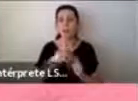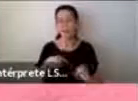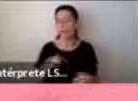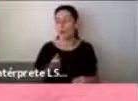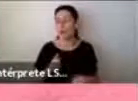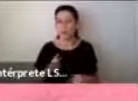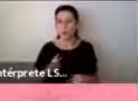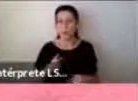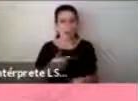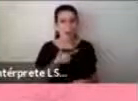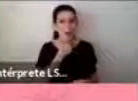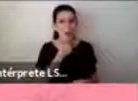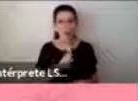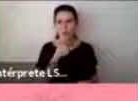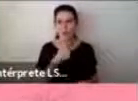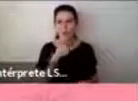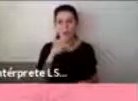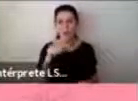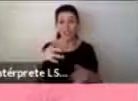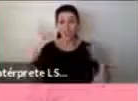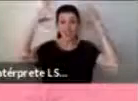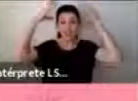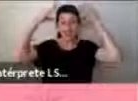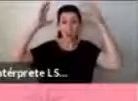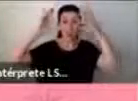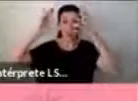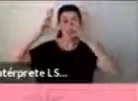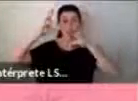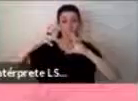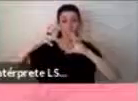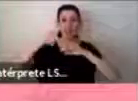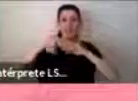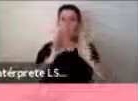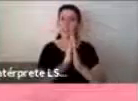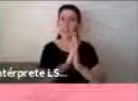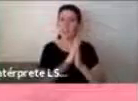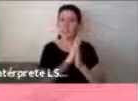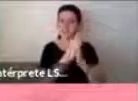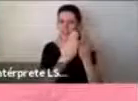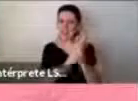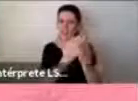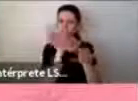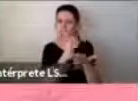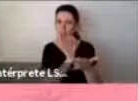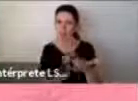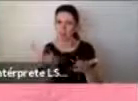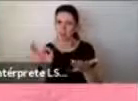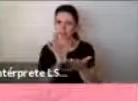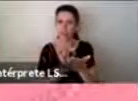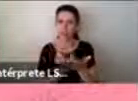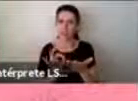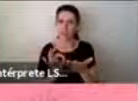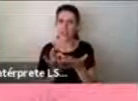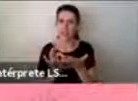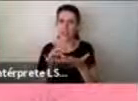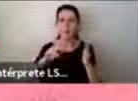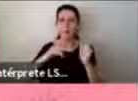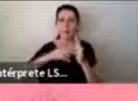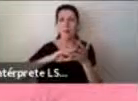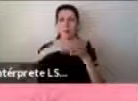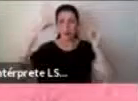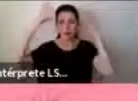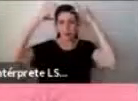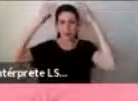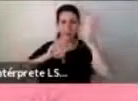Neuromundos, que es una guía ilustrada sobre los trastornos del neurodesarrollo. Como vimos en nuestras encuestas, no mucha gente